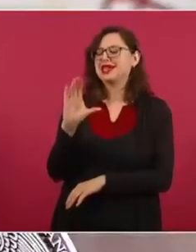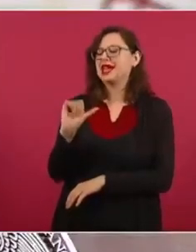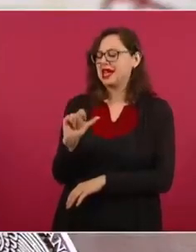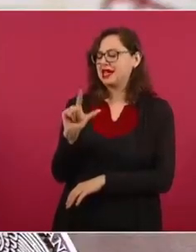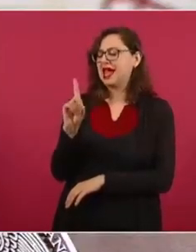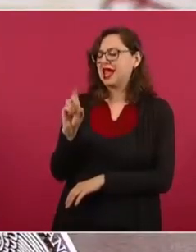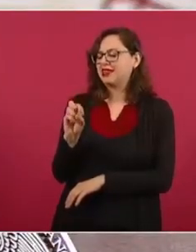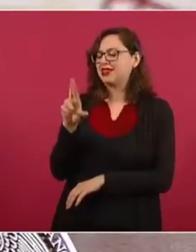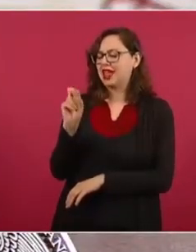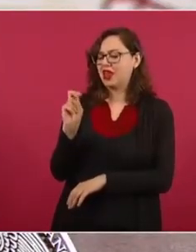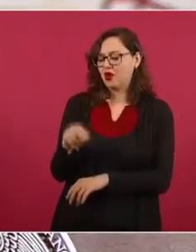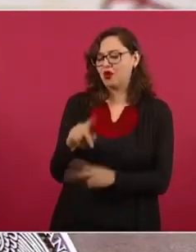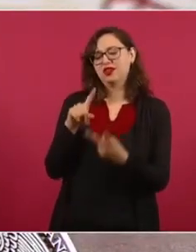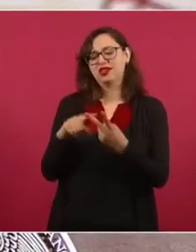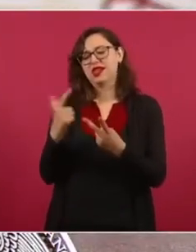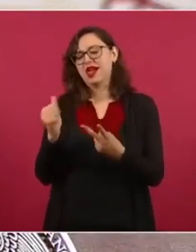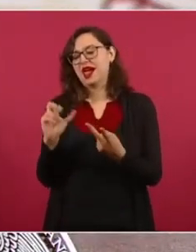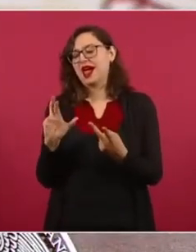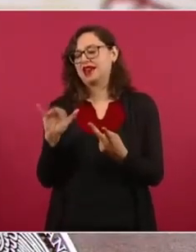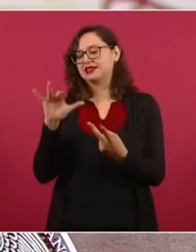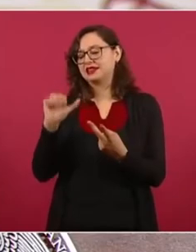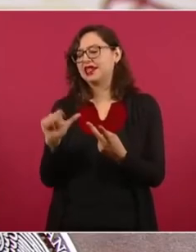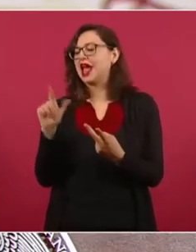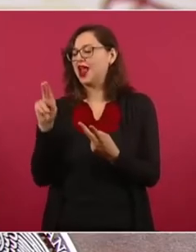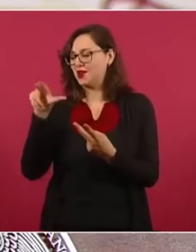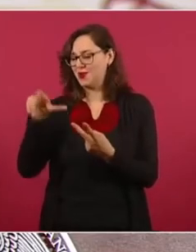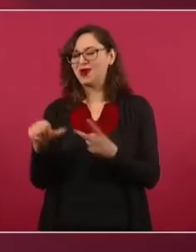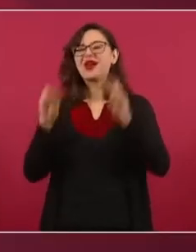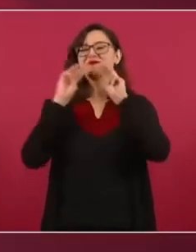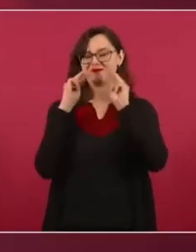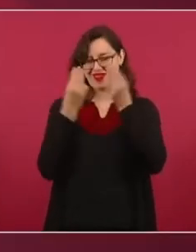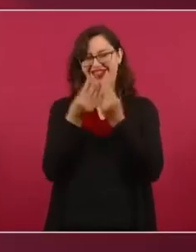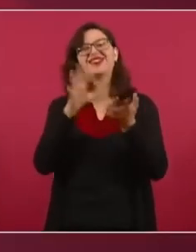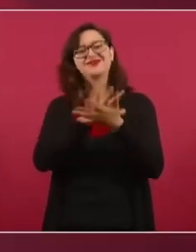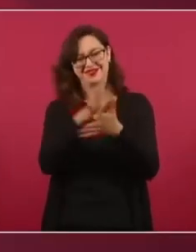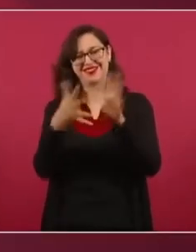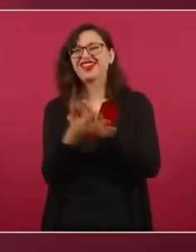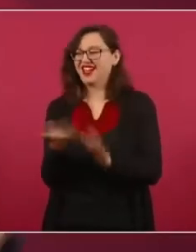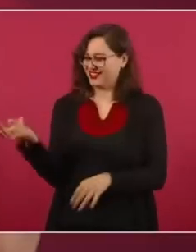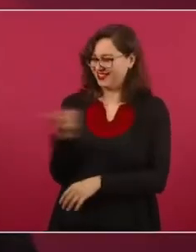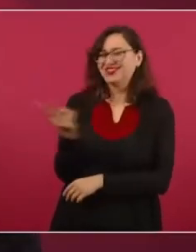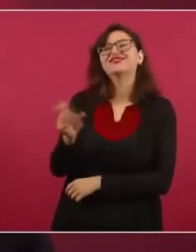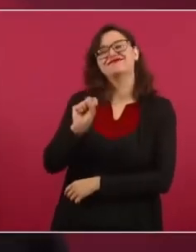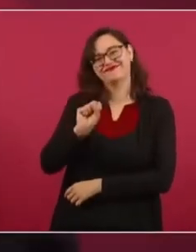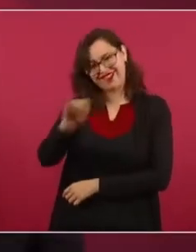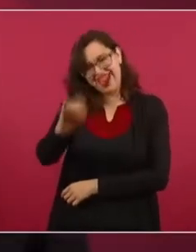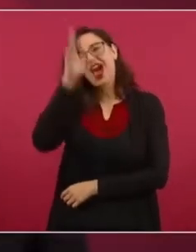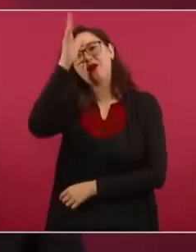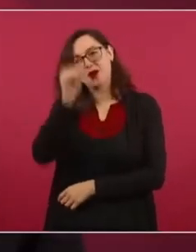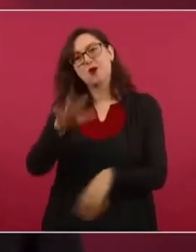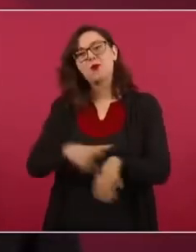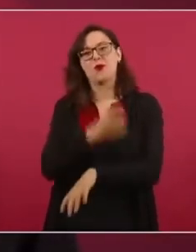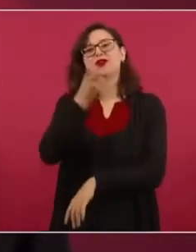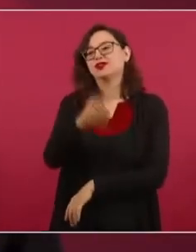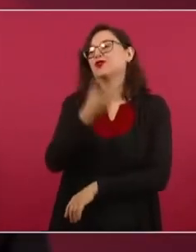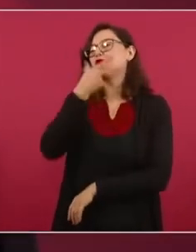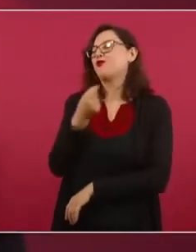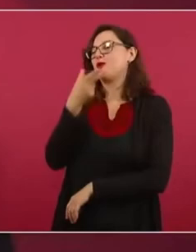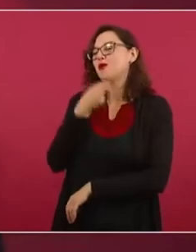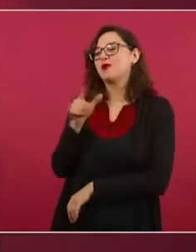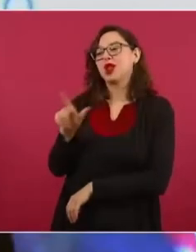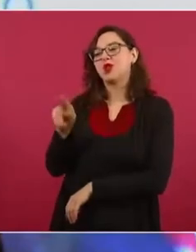está preso en Estados Unidos por sus nexos con el narcotráfico y sus acuerdos con el crimen